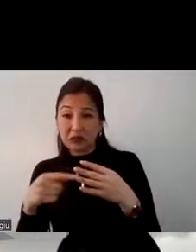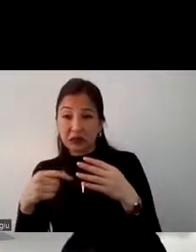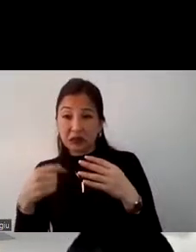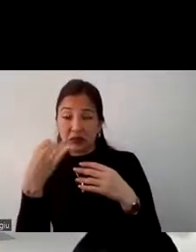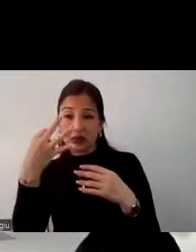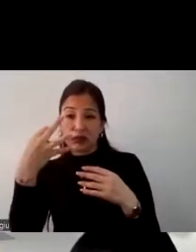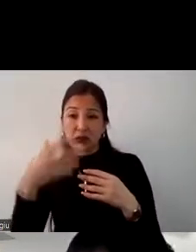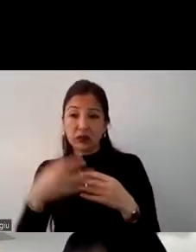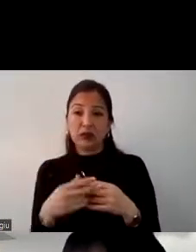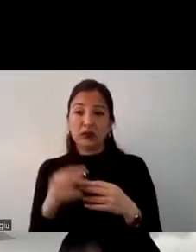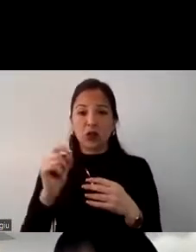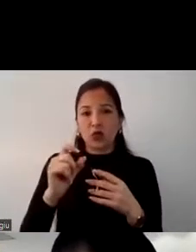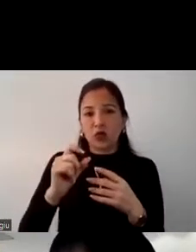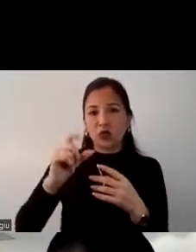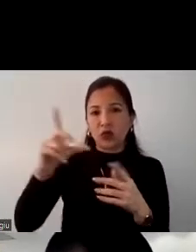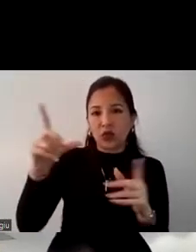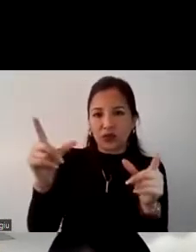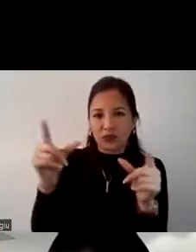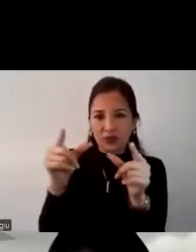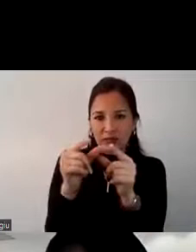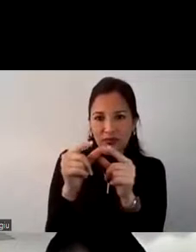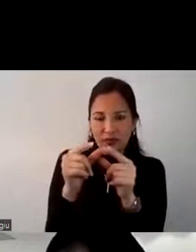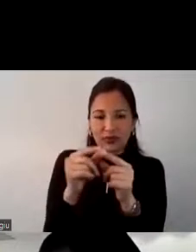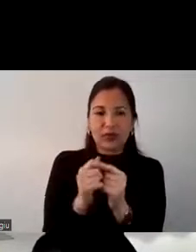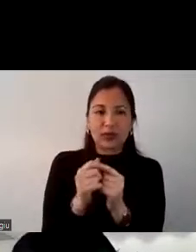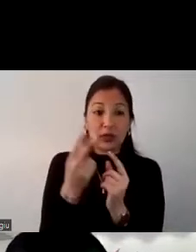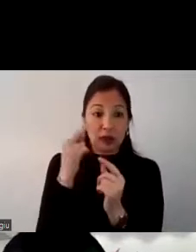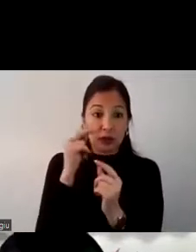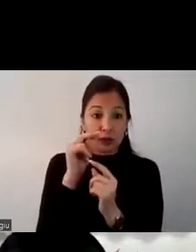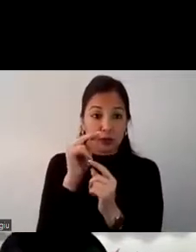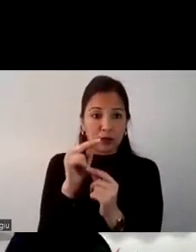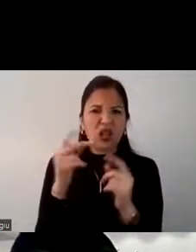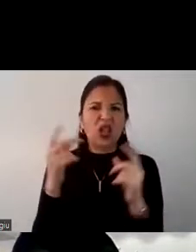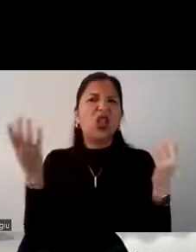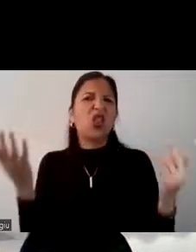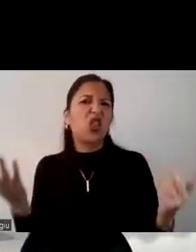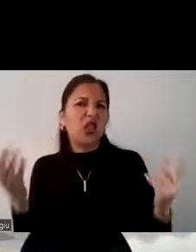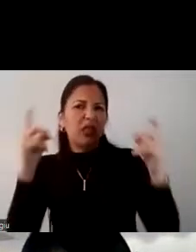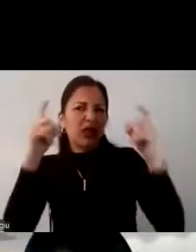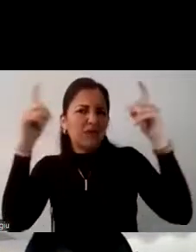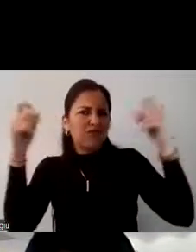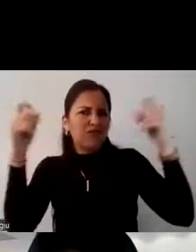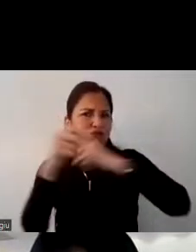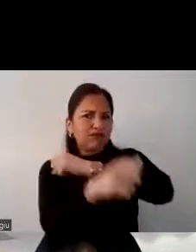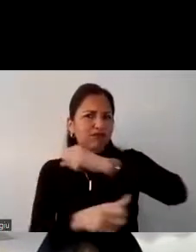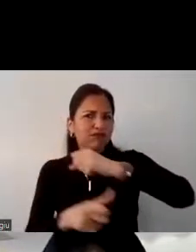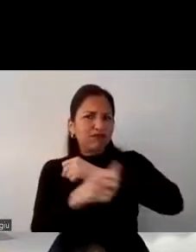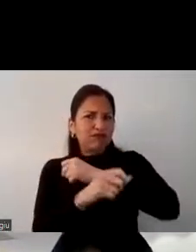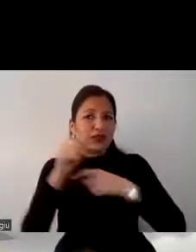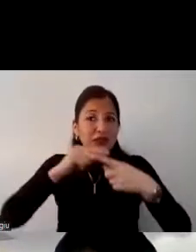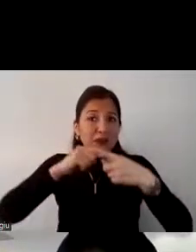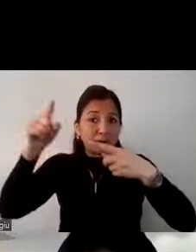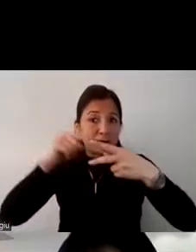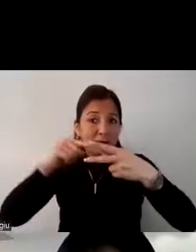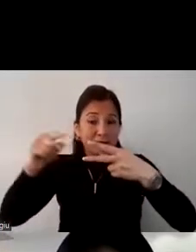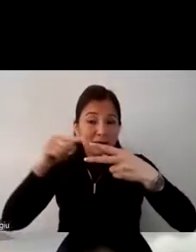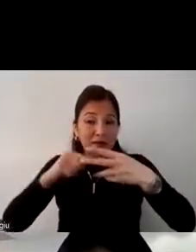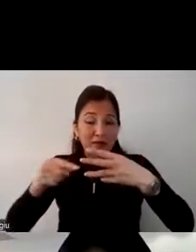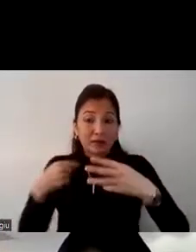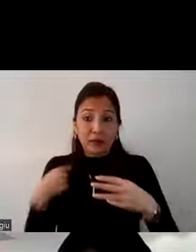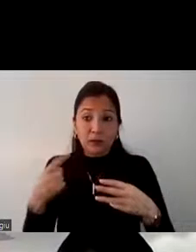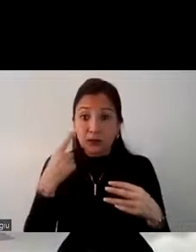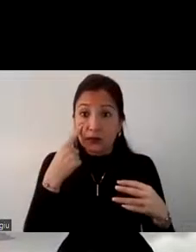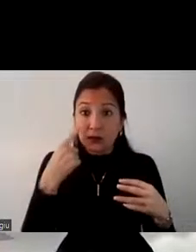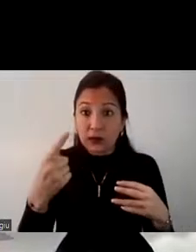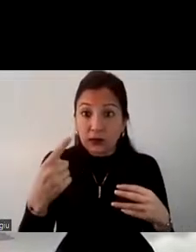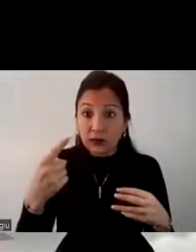vamos a hacerlo un poco más de cerca con un zoom y ver a cuáles de esos países de Latinoamérica viajarían y nos damos cuenta que tres